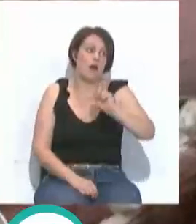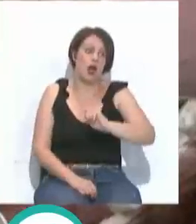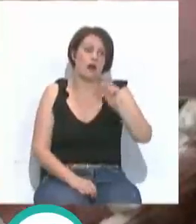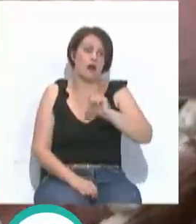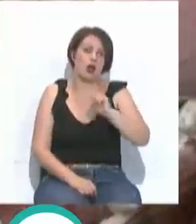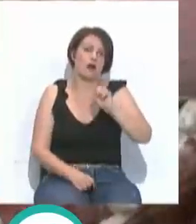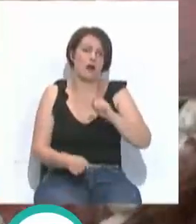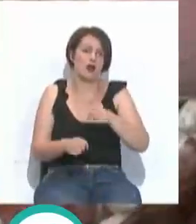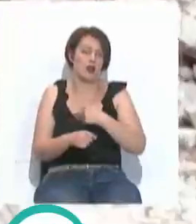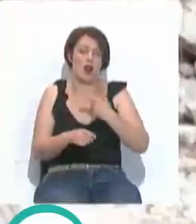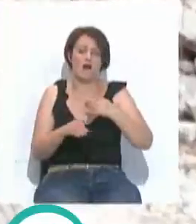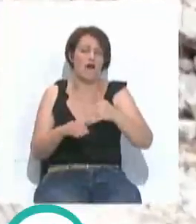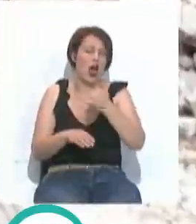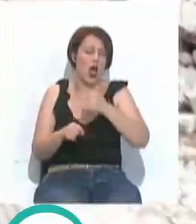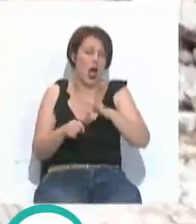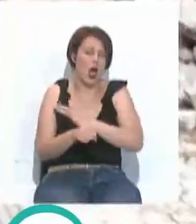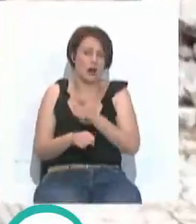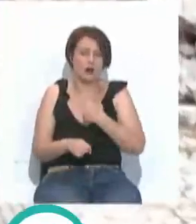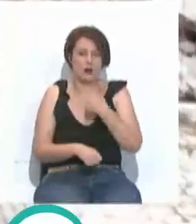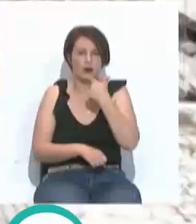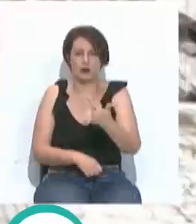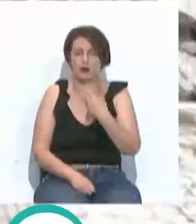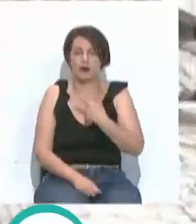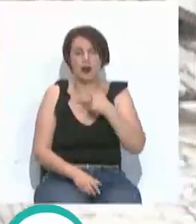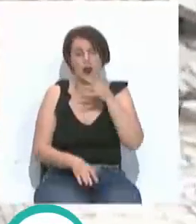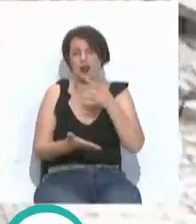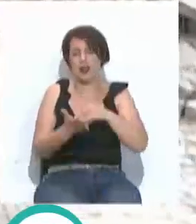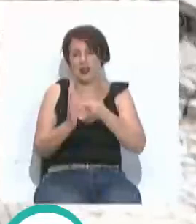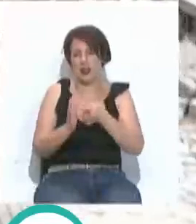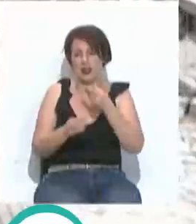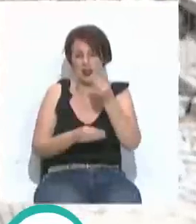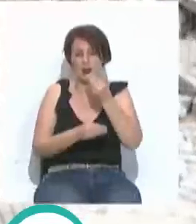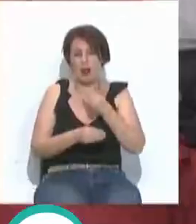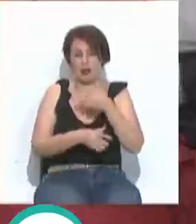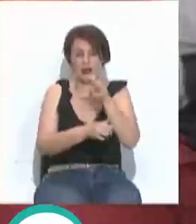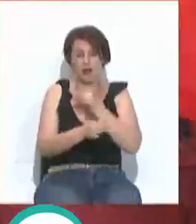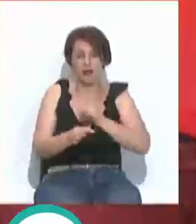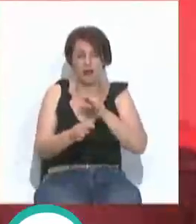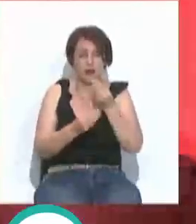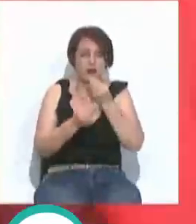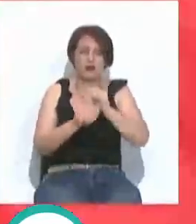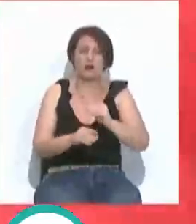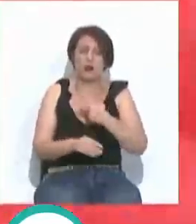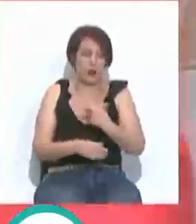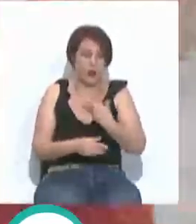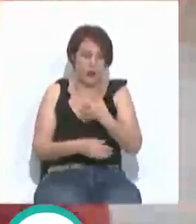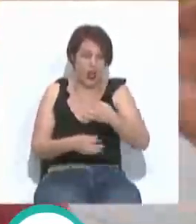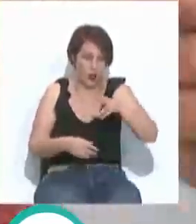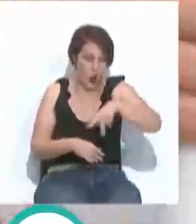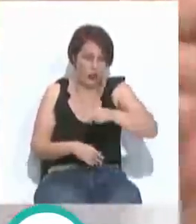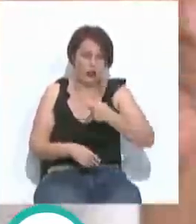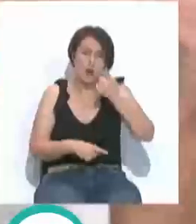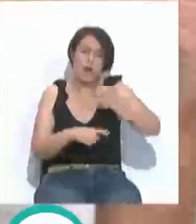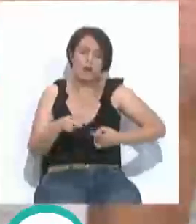y meses en cubrir una vacante. Según han manifestado, el actual sistema de reemplazo es ineficaz al tardar entre mes y medio y dos